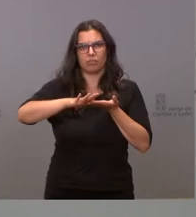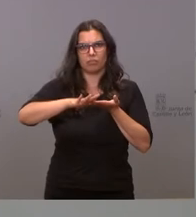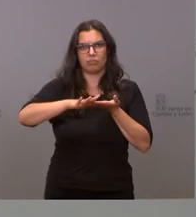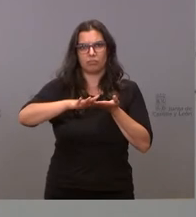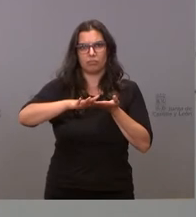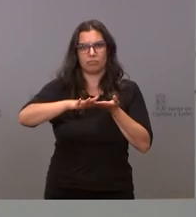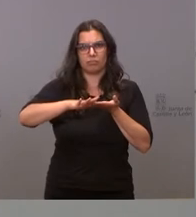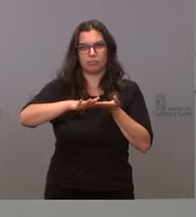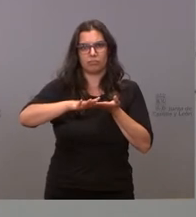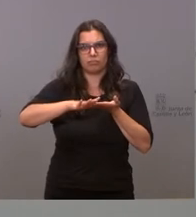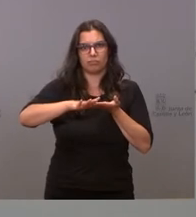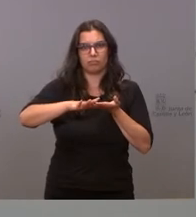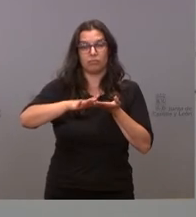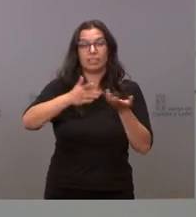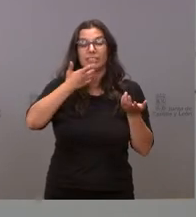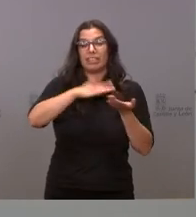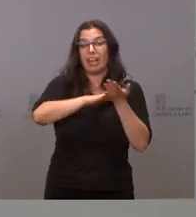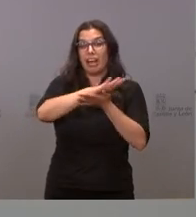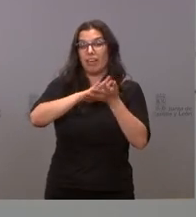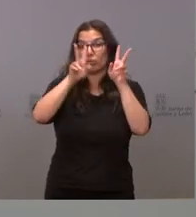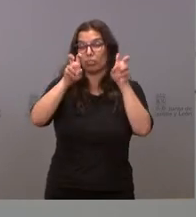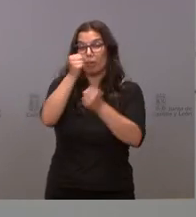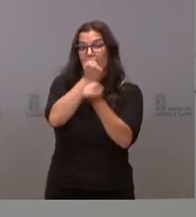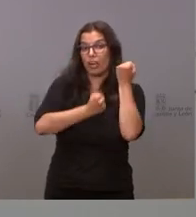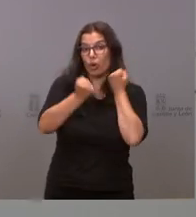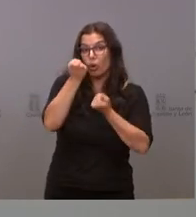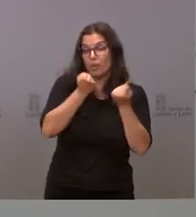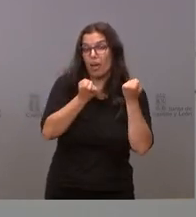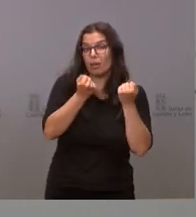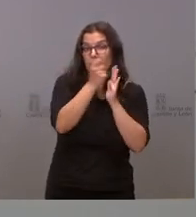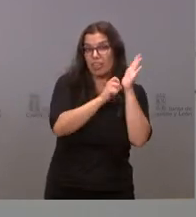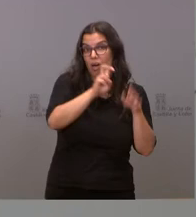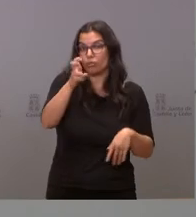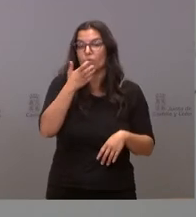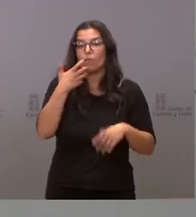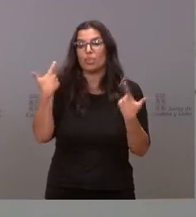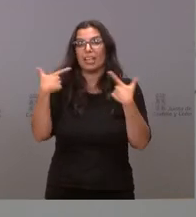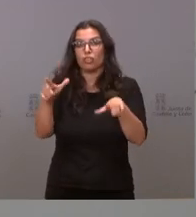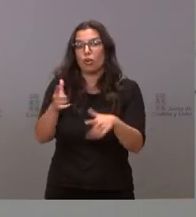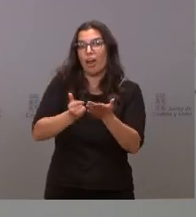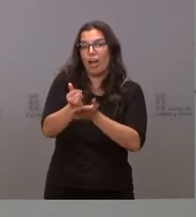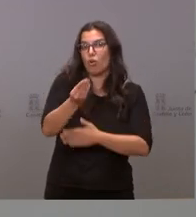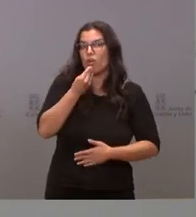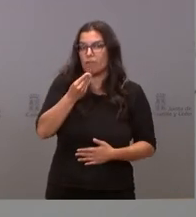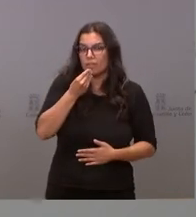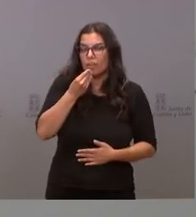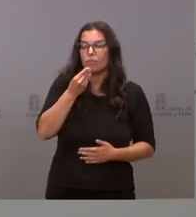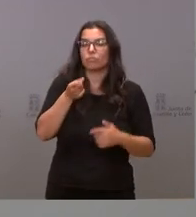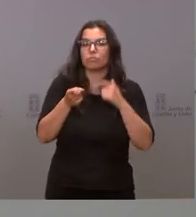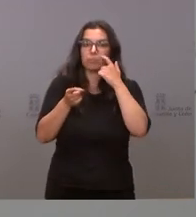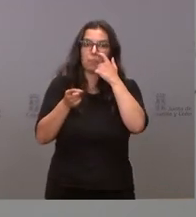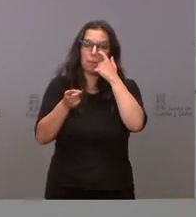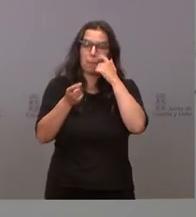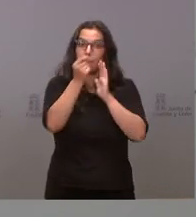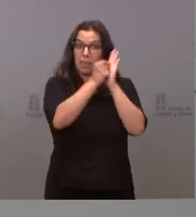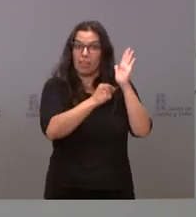Y si hablamos de economía, podría hablar del sector agroalimentario. Hemos incrementado de